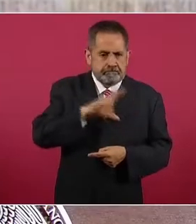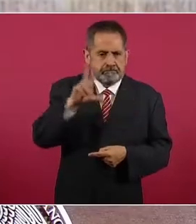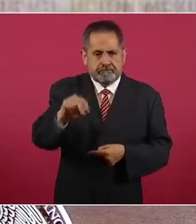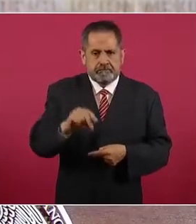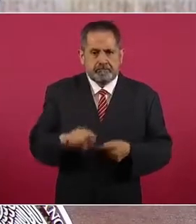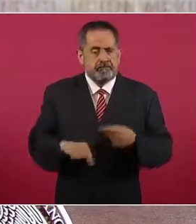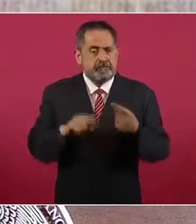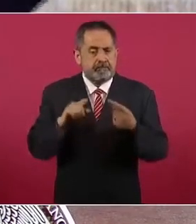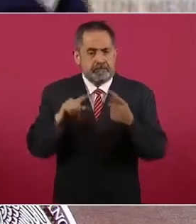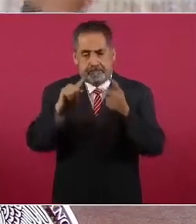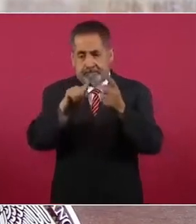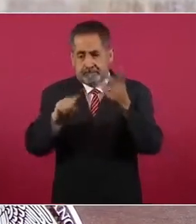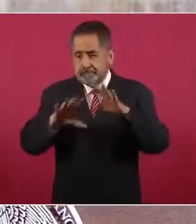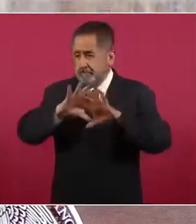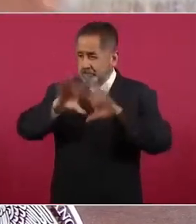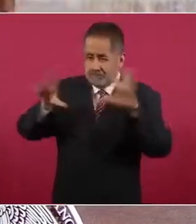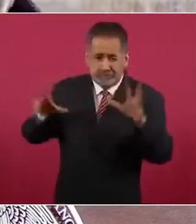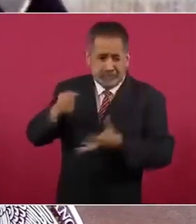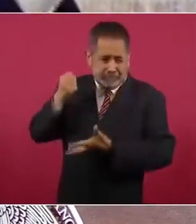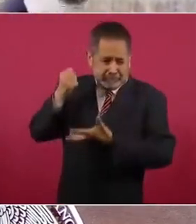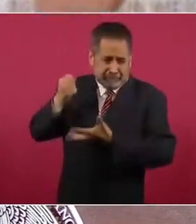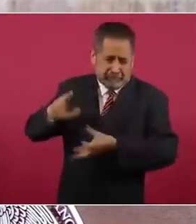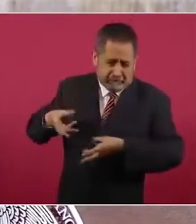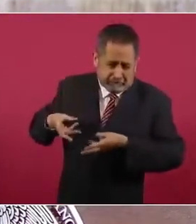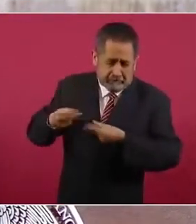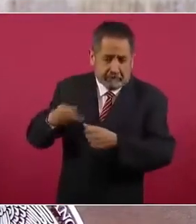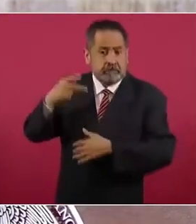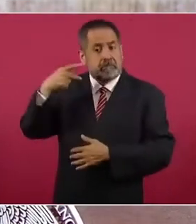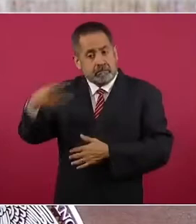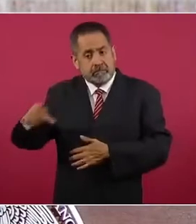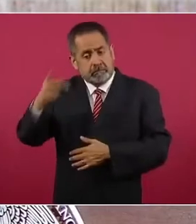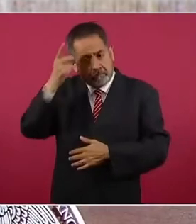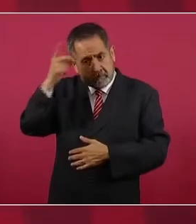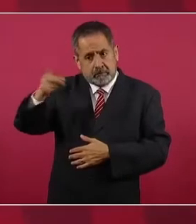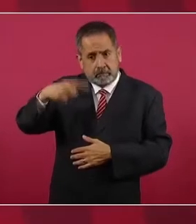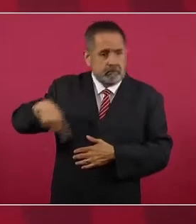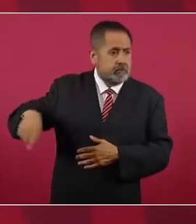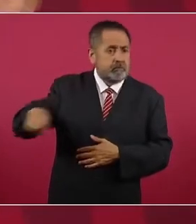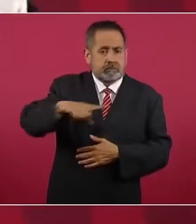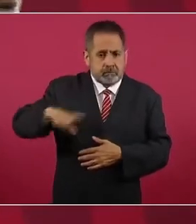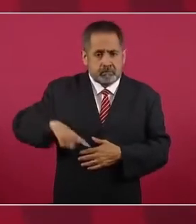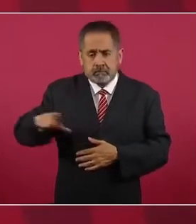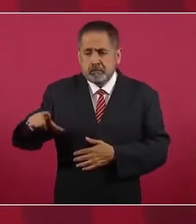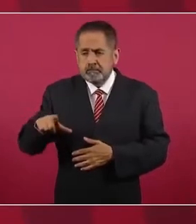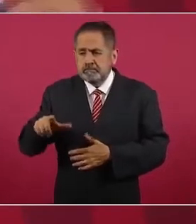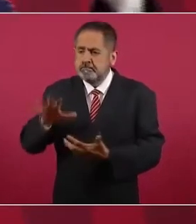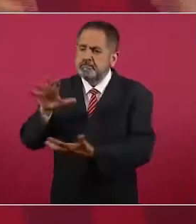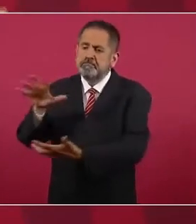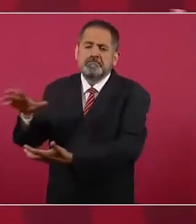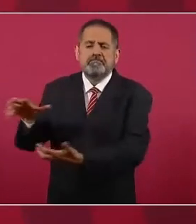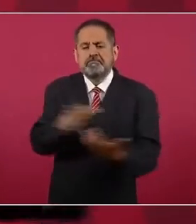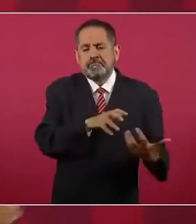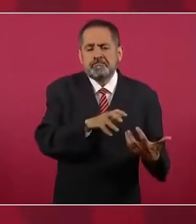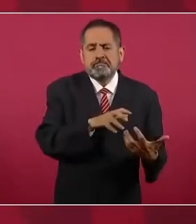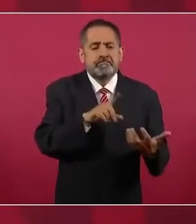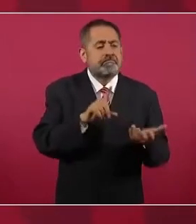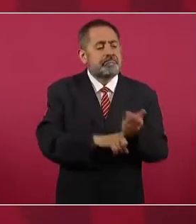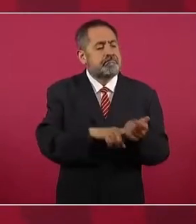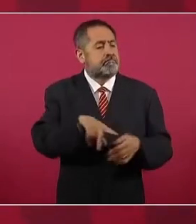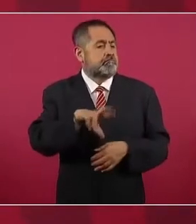Y toda esa inversión pública, todo eso que es del pueblo, pase a manos como lo han hecho